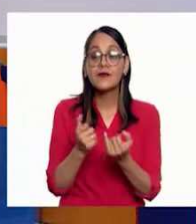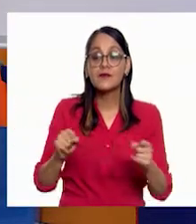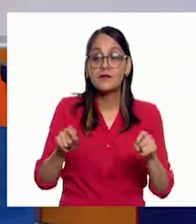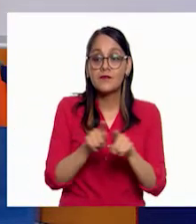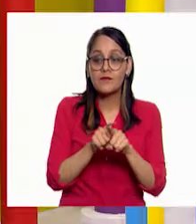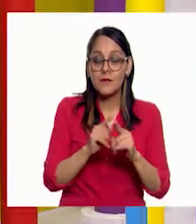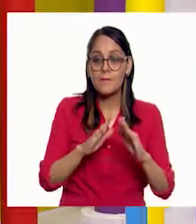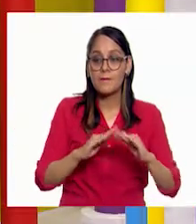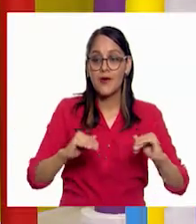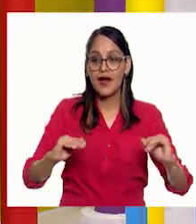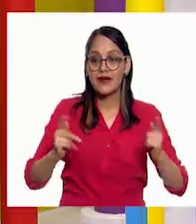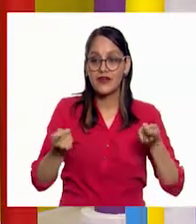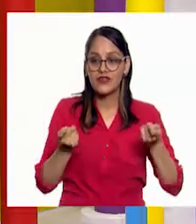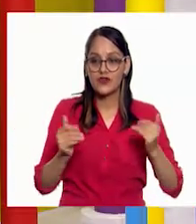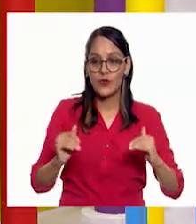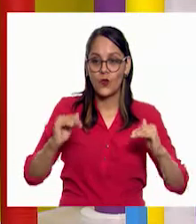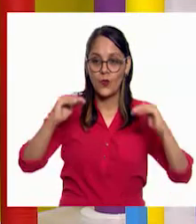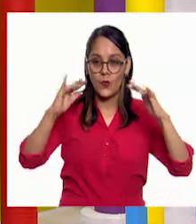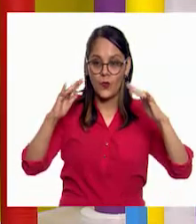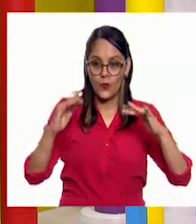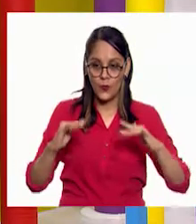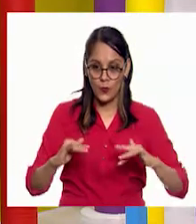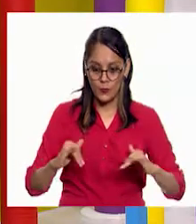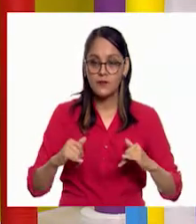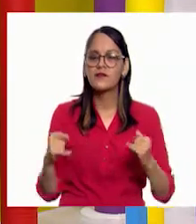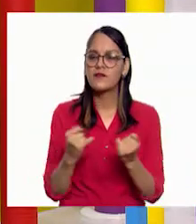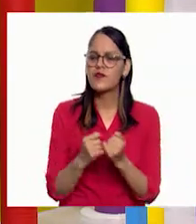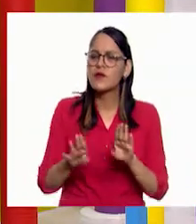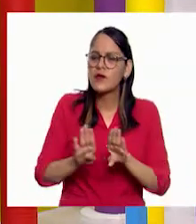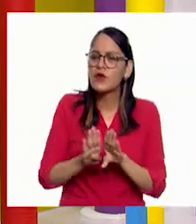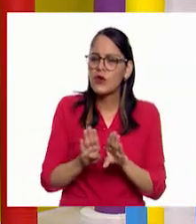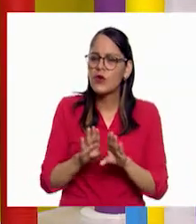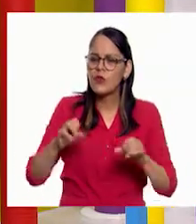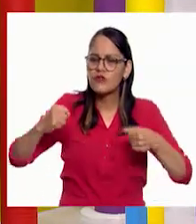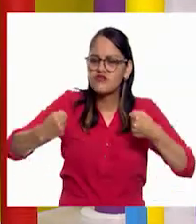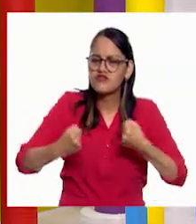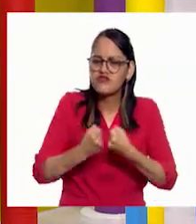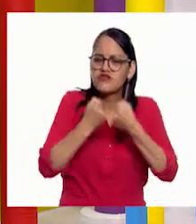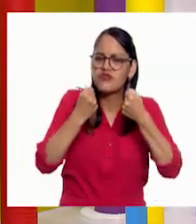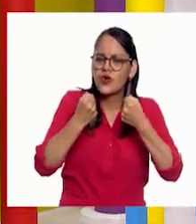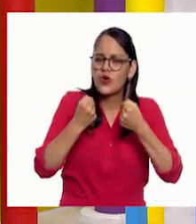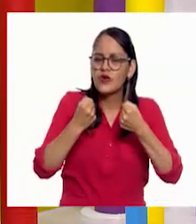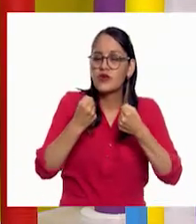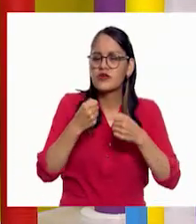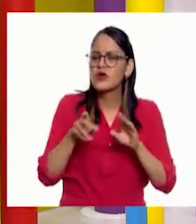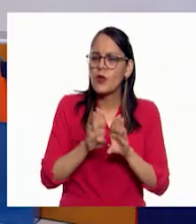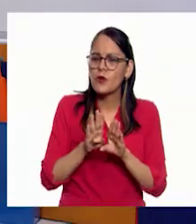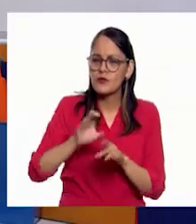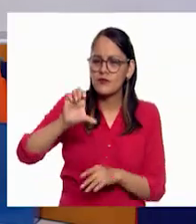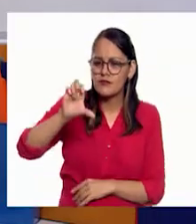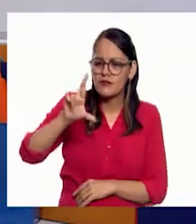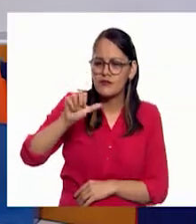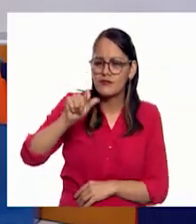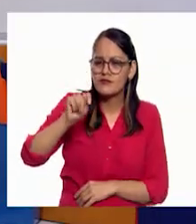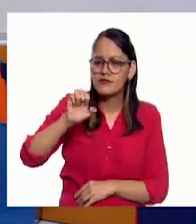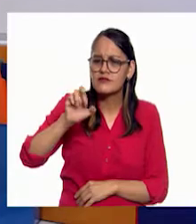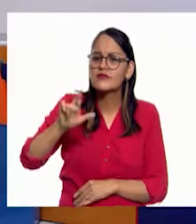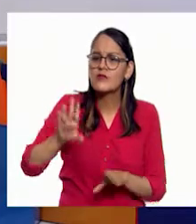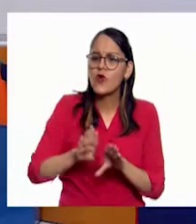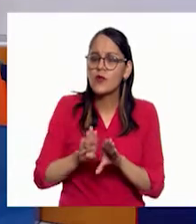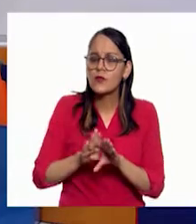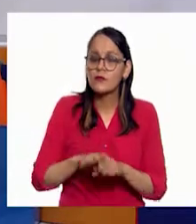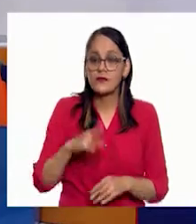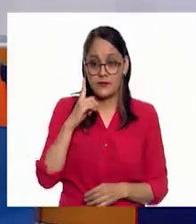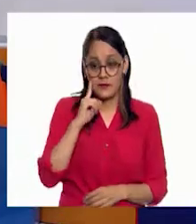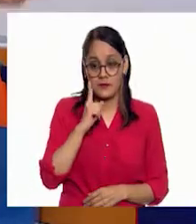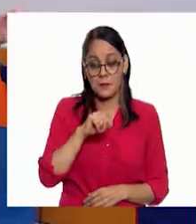Cuando cae un meteorito y choca con la luna o con algún otro objeto, ¿te gustaría crear algún cráter? Claro, pero pues tendríamos